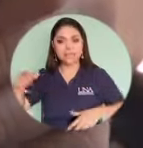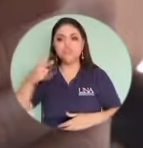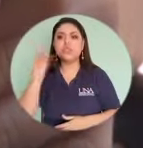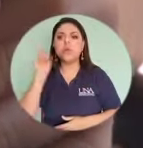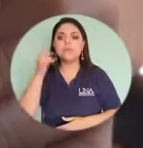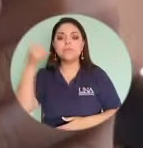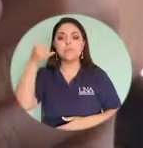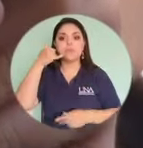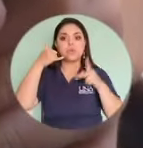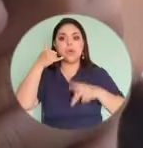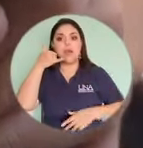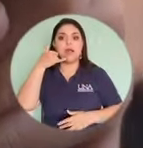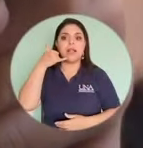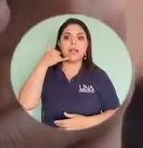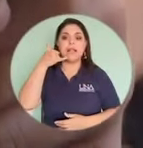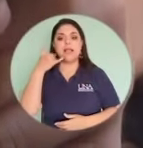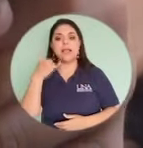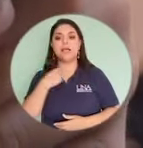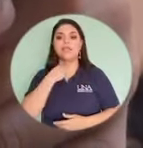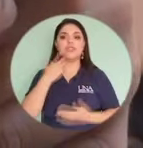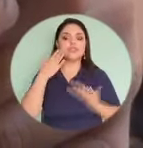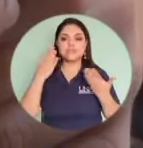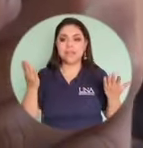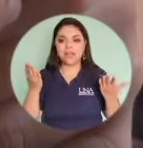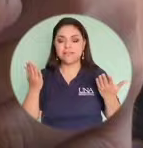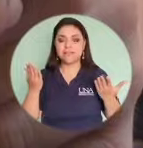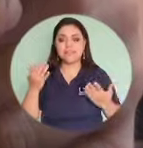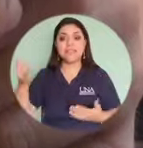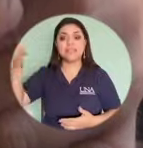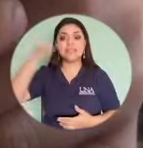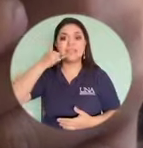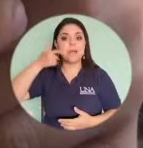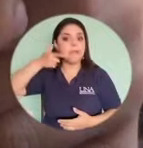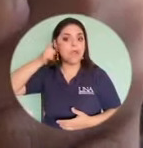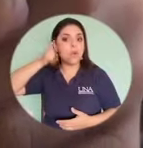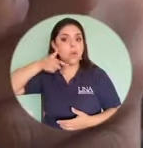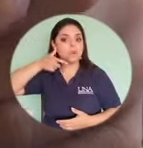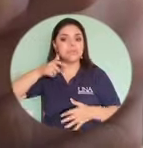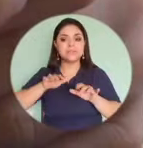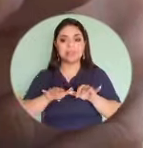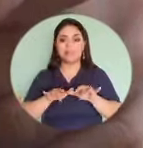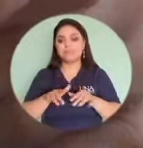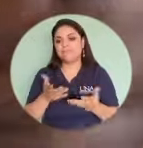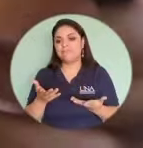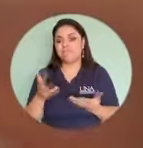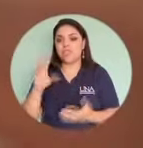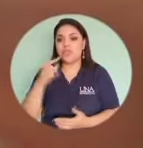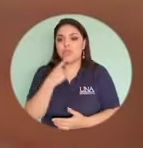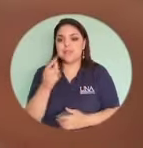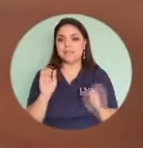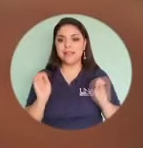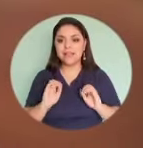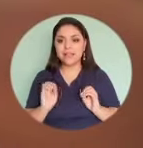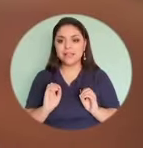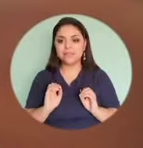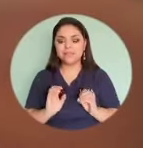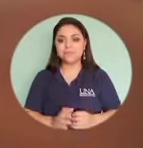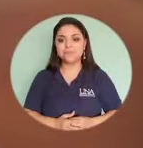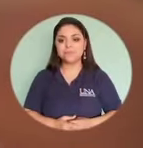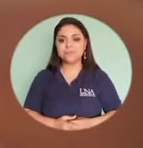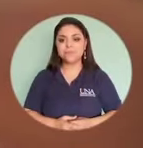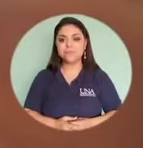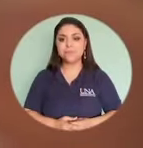alguna rifa. Y no nos llaman de un call center y no nos precisan. Pero, ¿qué pasa también?